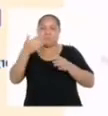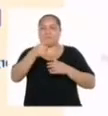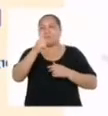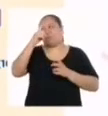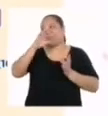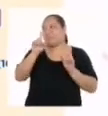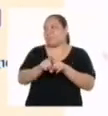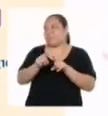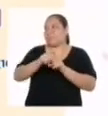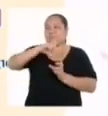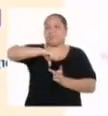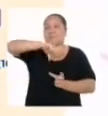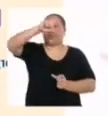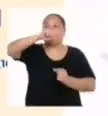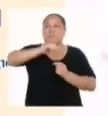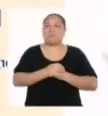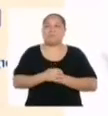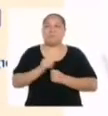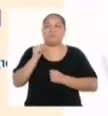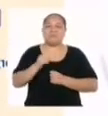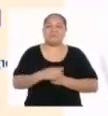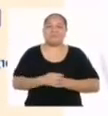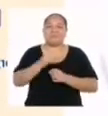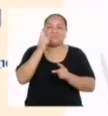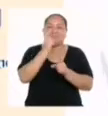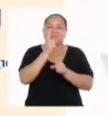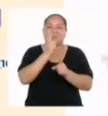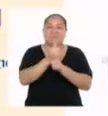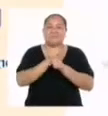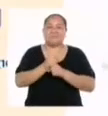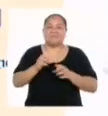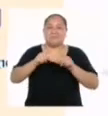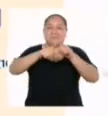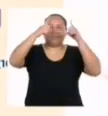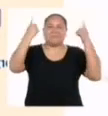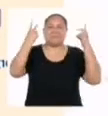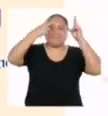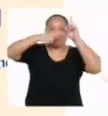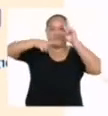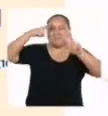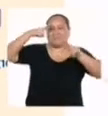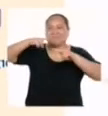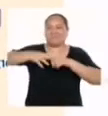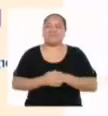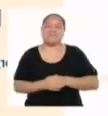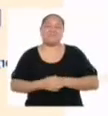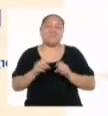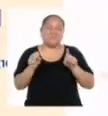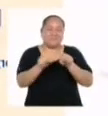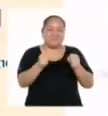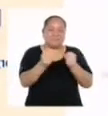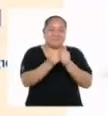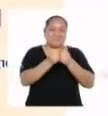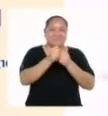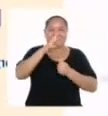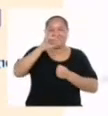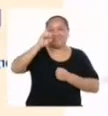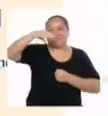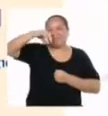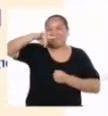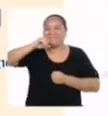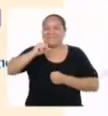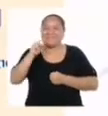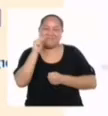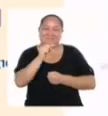es un rectángulo. Efectivamente Yanira. Gran observación. Ambas fórmulas son prácticamente lo